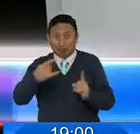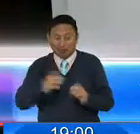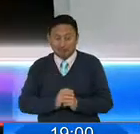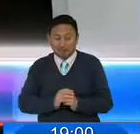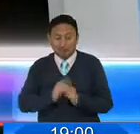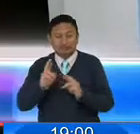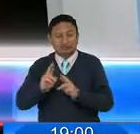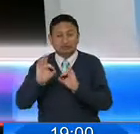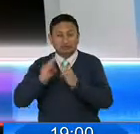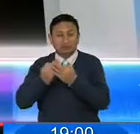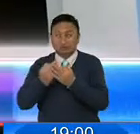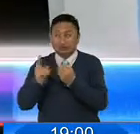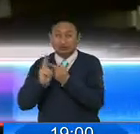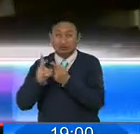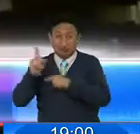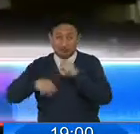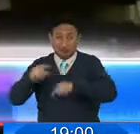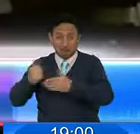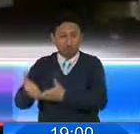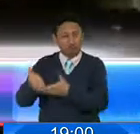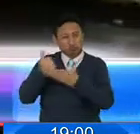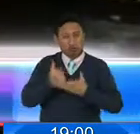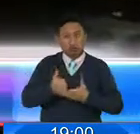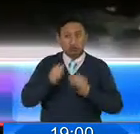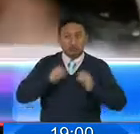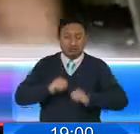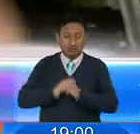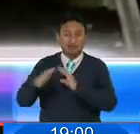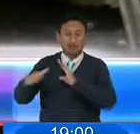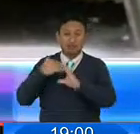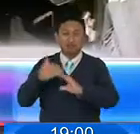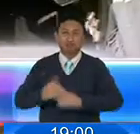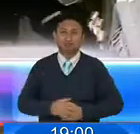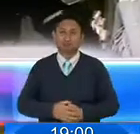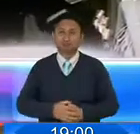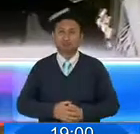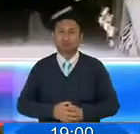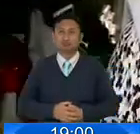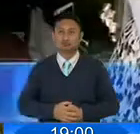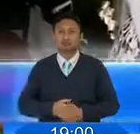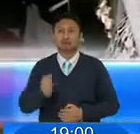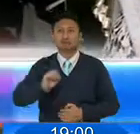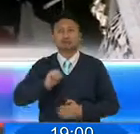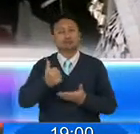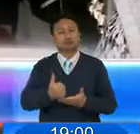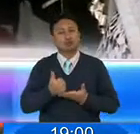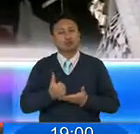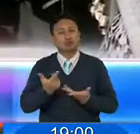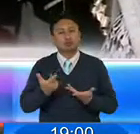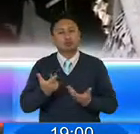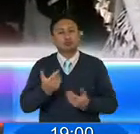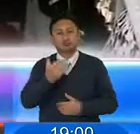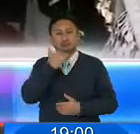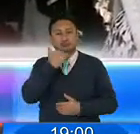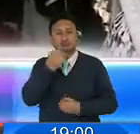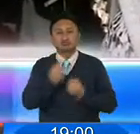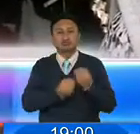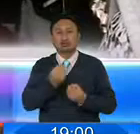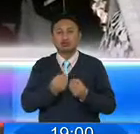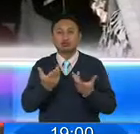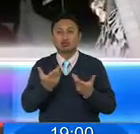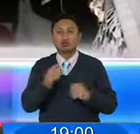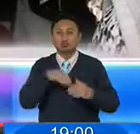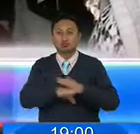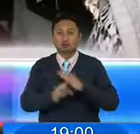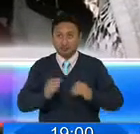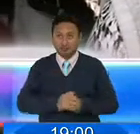familiar o vecino les ayude creando también un correo electrónico. Necesitamos que nos ayuden a ver cómo cómo podemos ingresar a